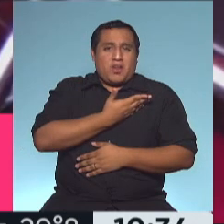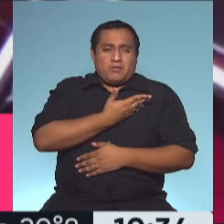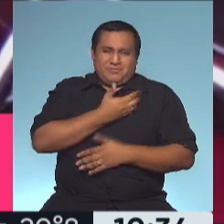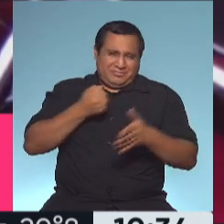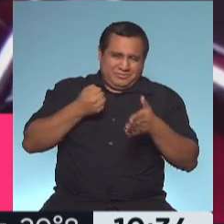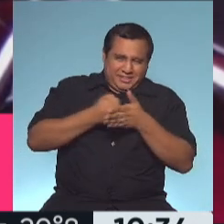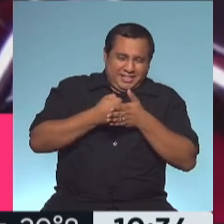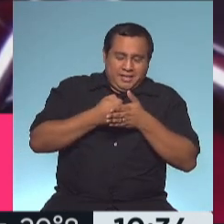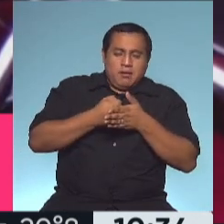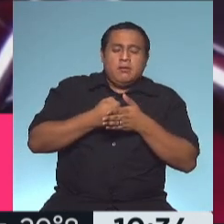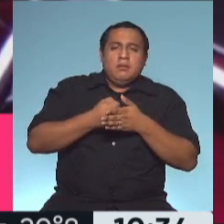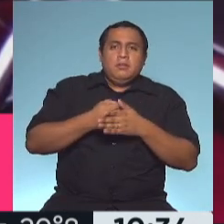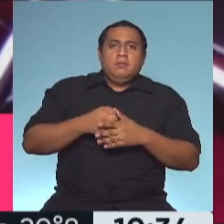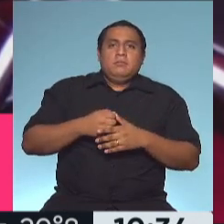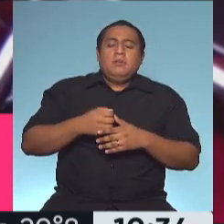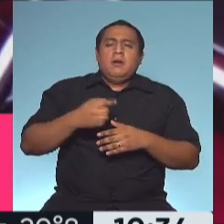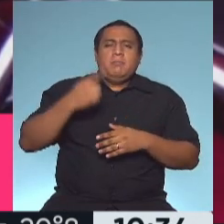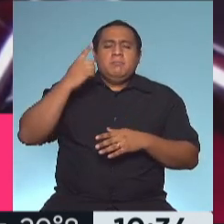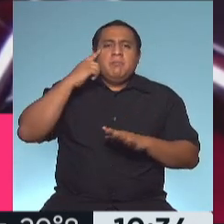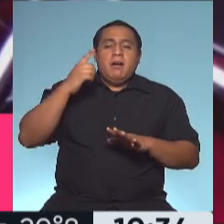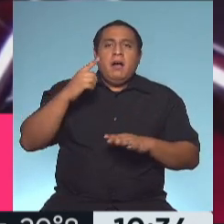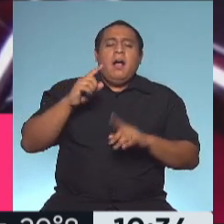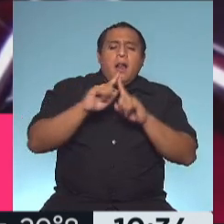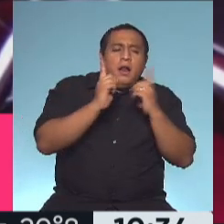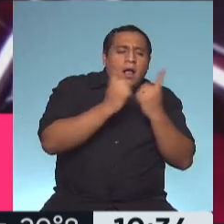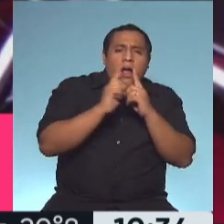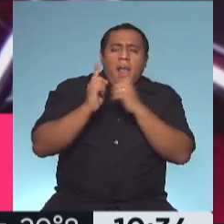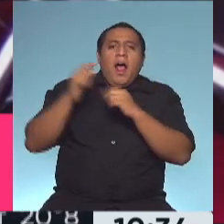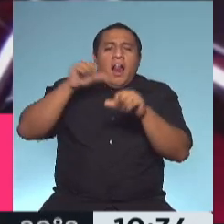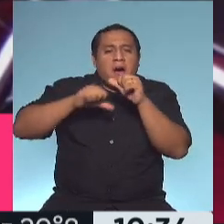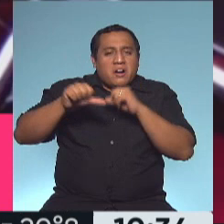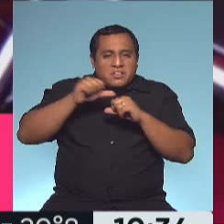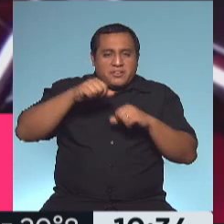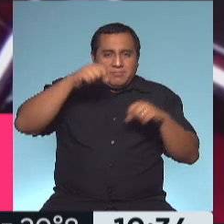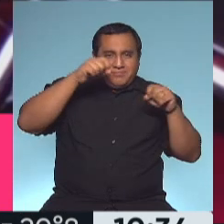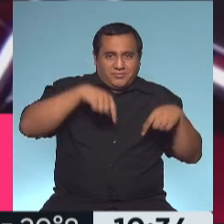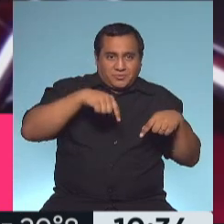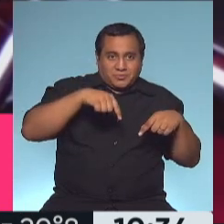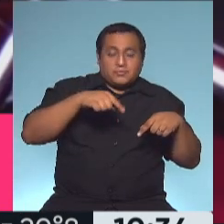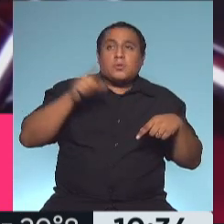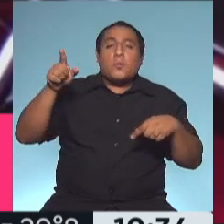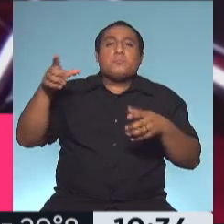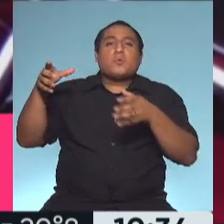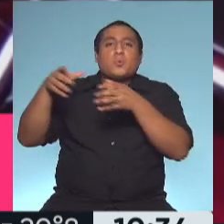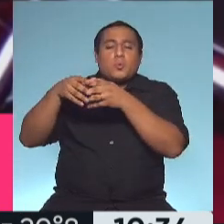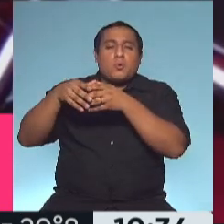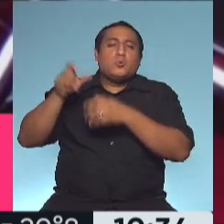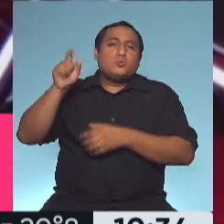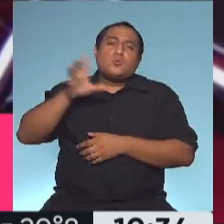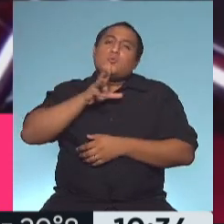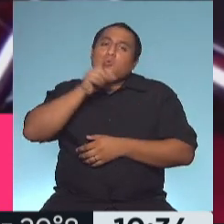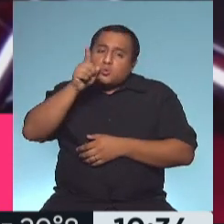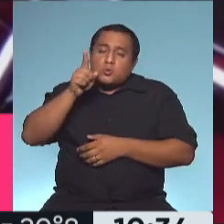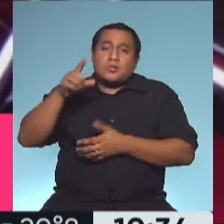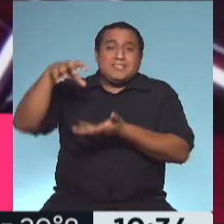se dio a conocer un compromiso entre los laboratorios Richmond y el Fondo Ruso de Inversión Directa y el